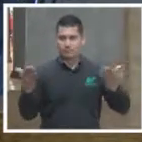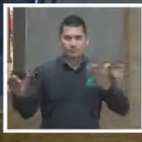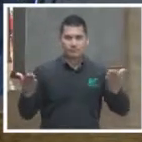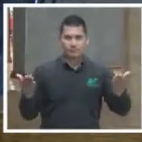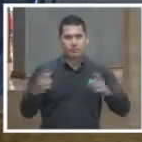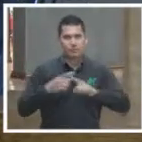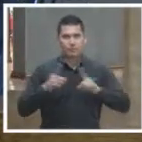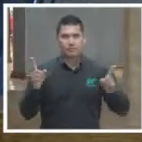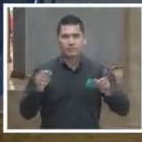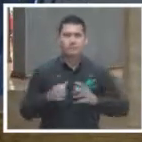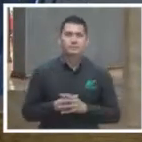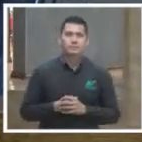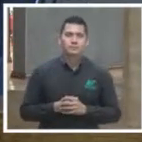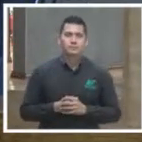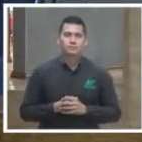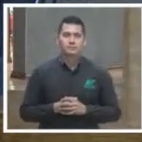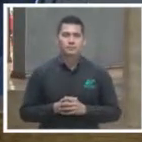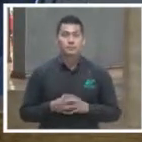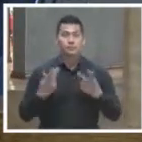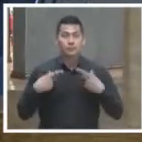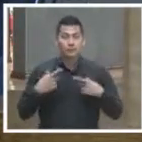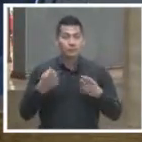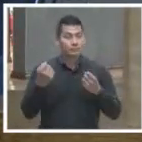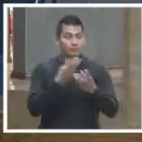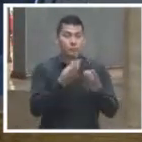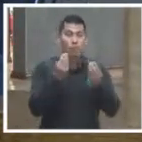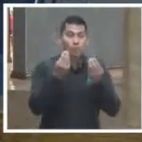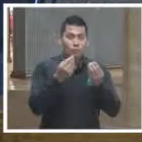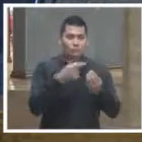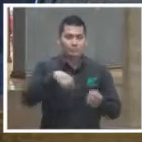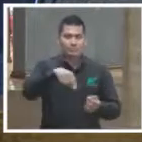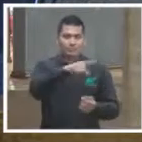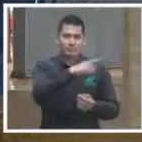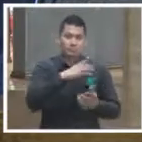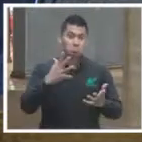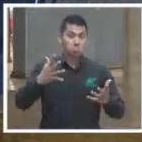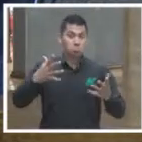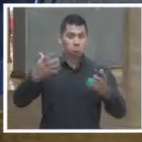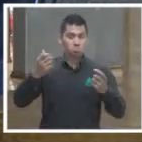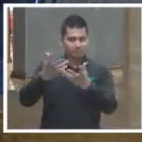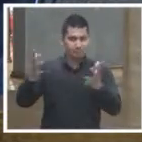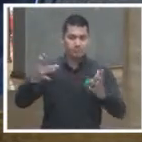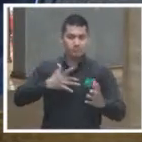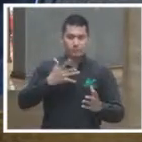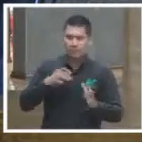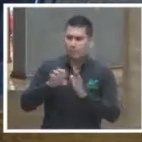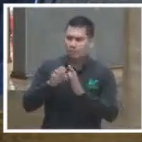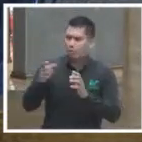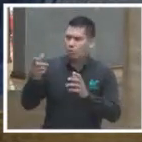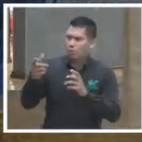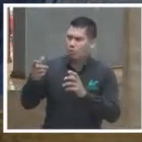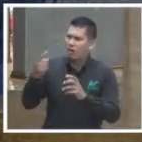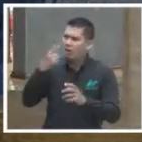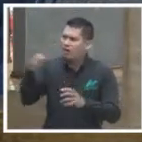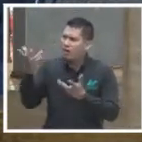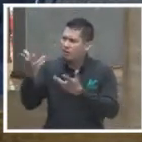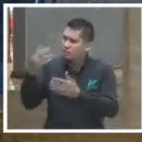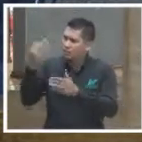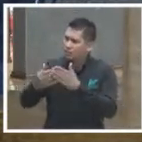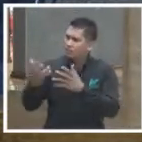de cuentas. Y todo mundo brinca prácticamente, bueno, que haya consecuencias por lo que se hace, pero hay dos elementos